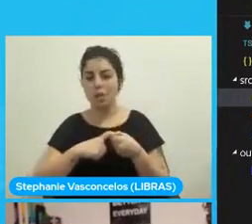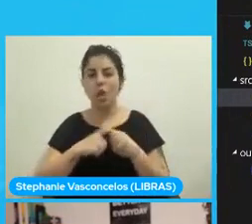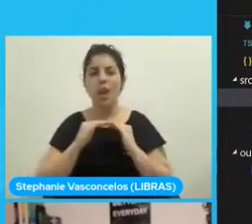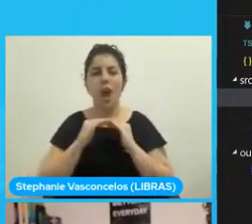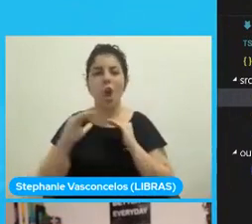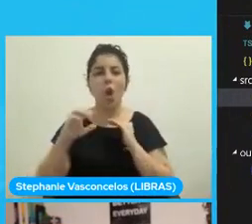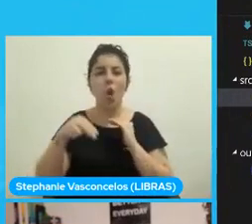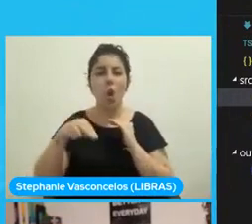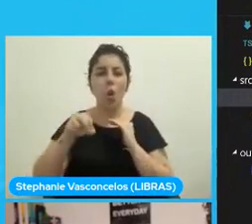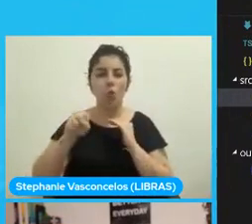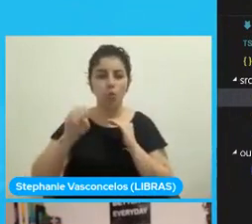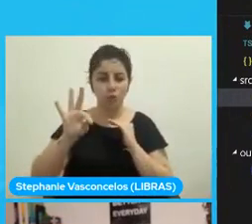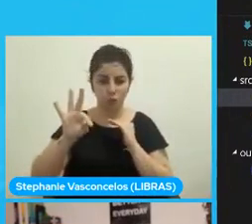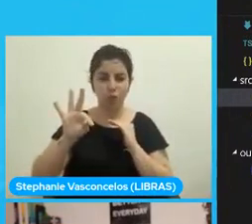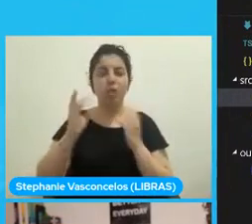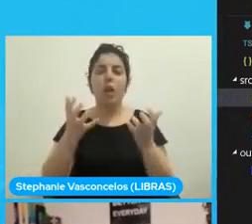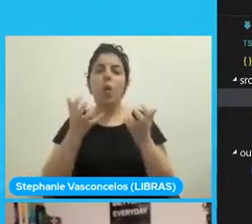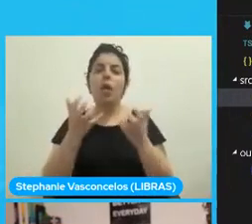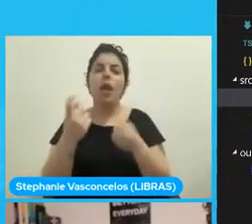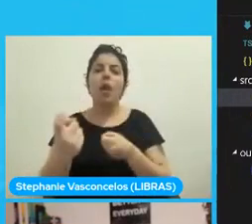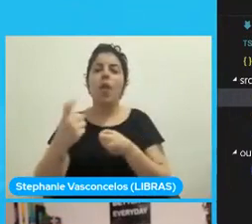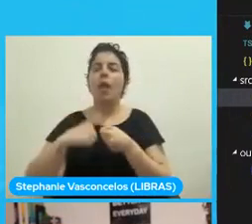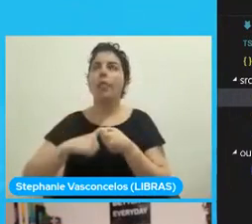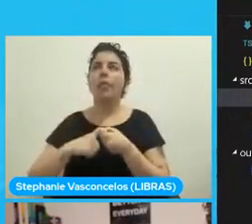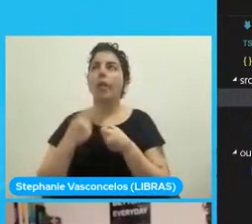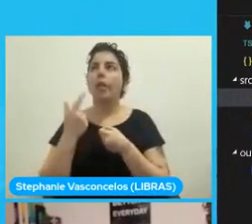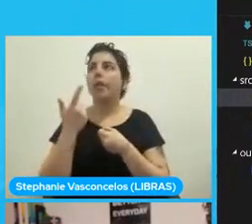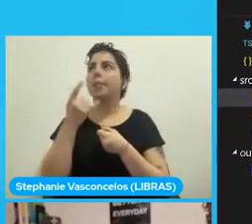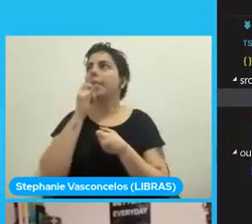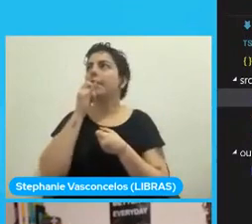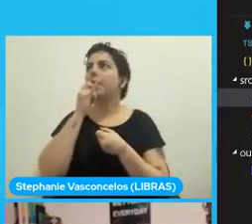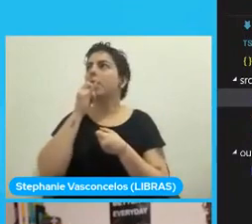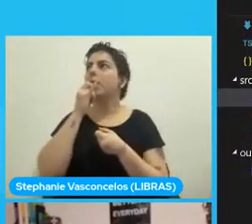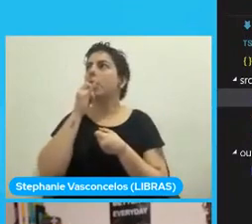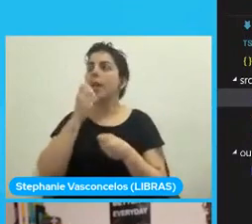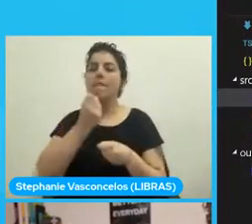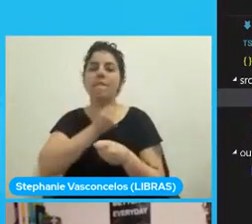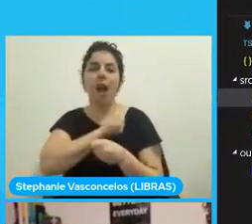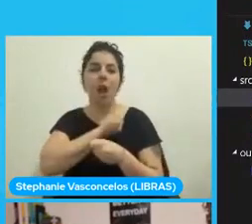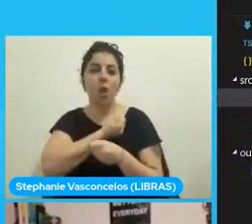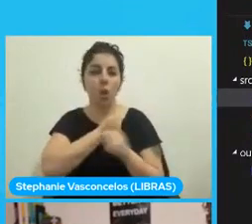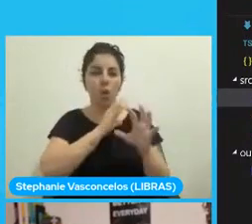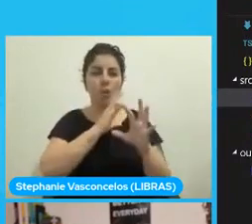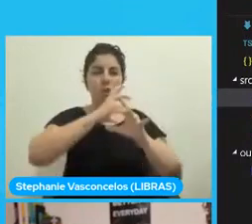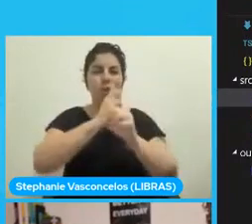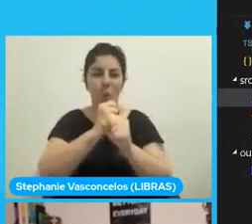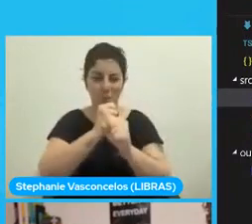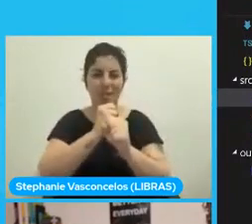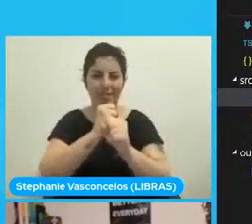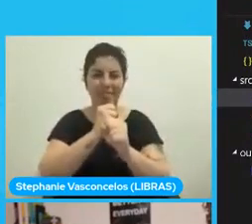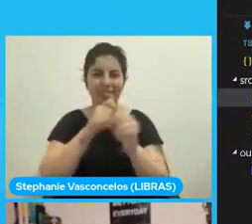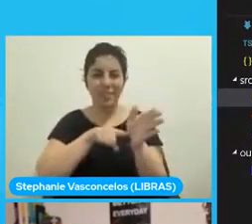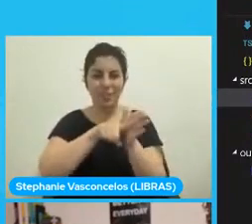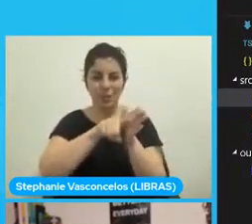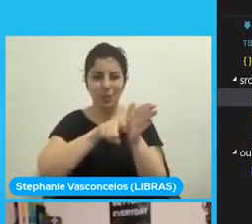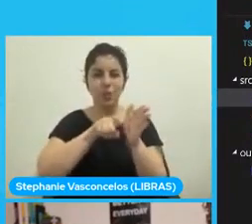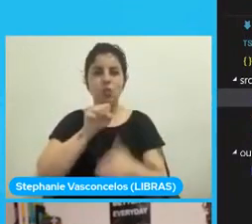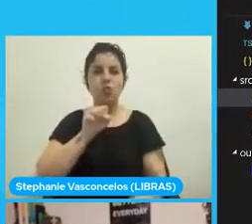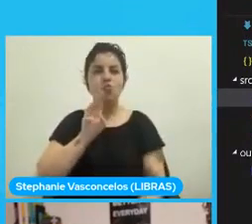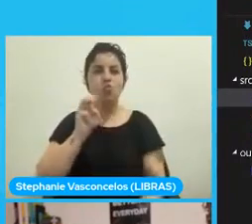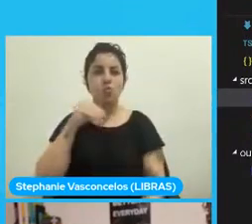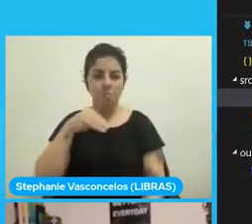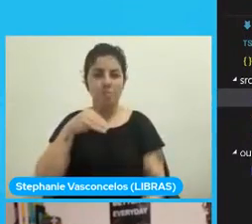retorne el valor, el resultado del llamado a la función suma que acabamos de crear,